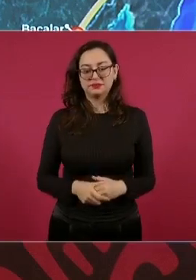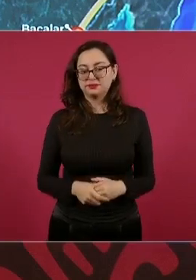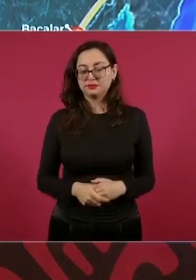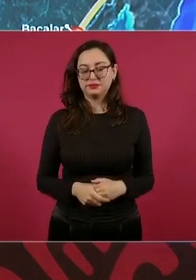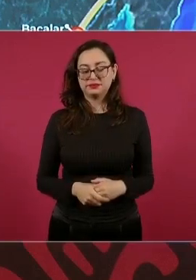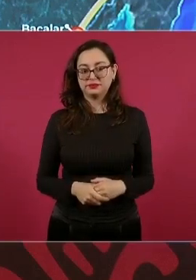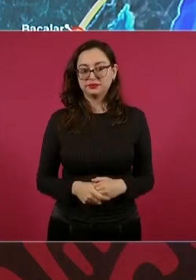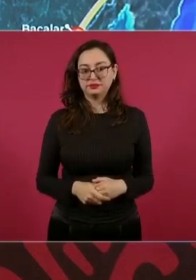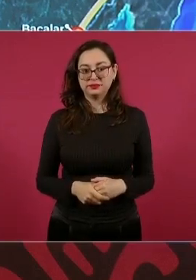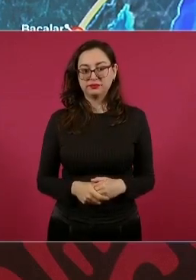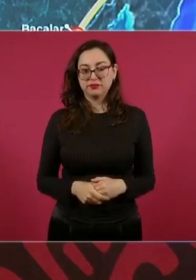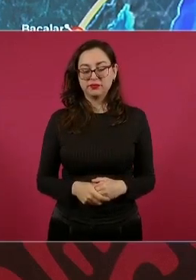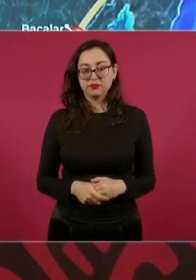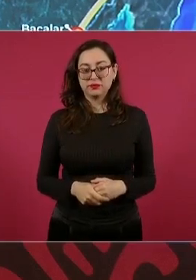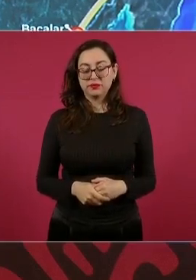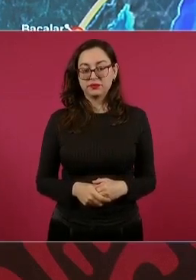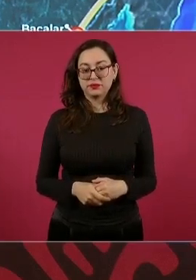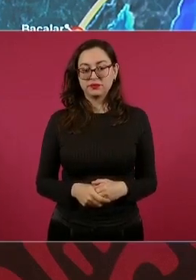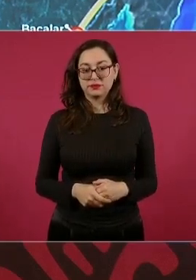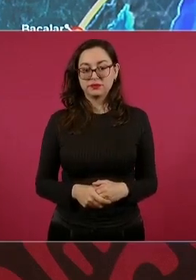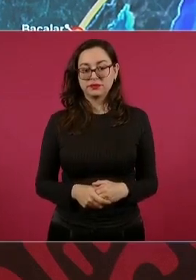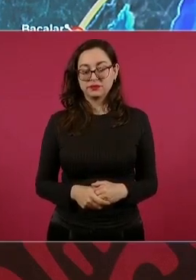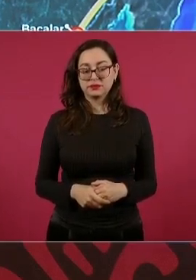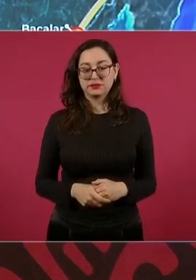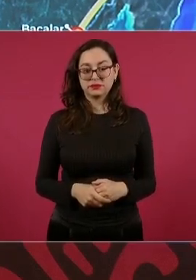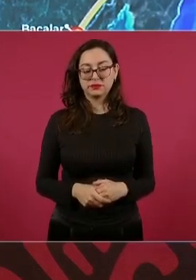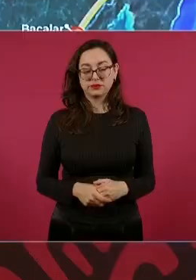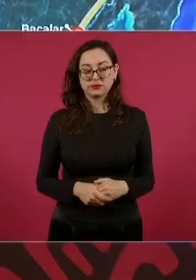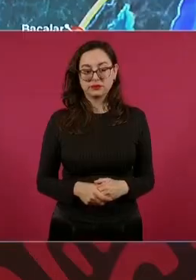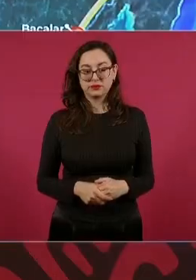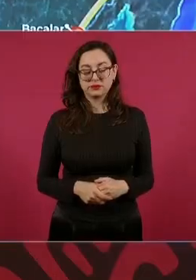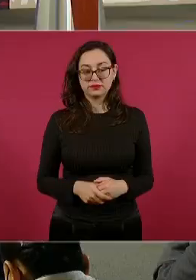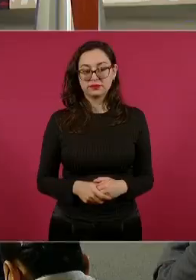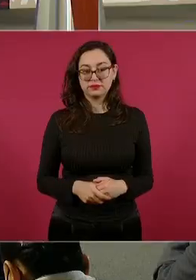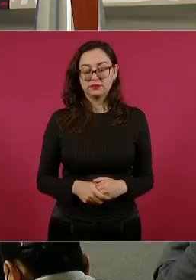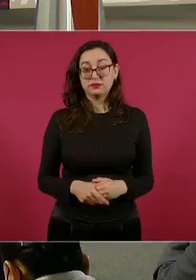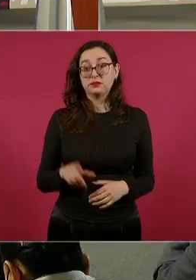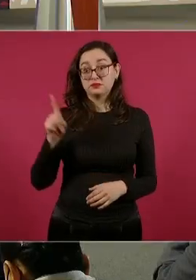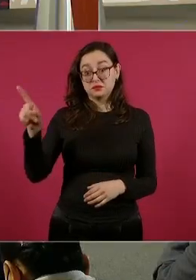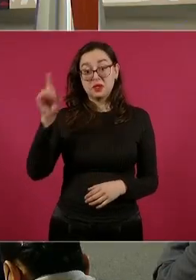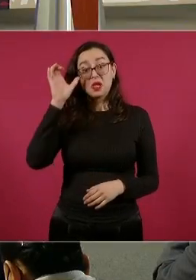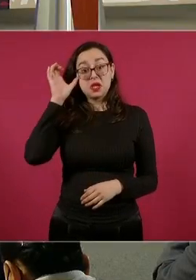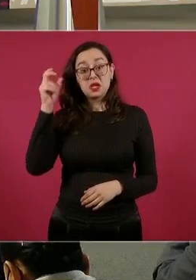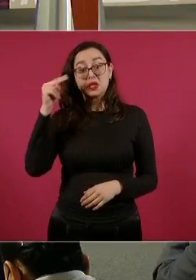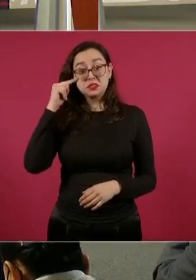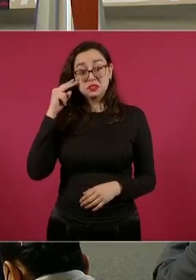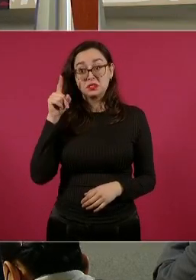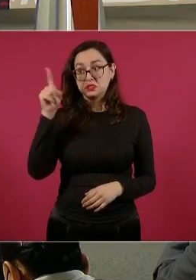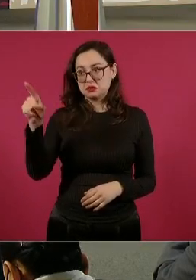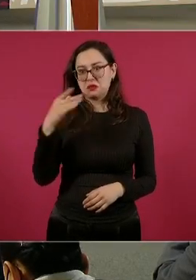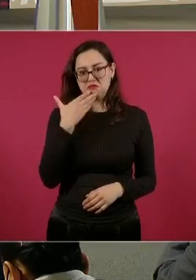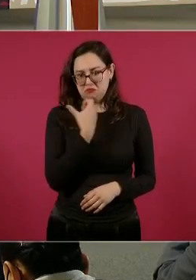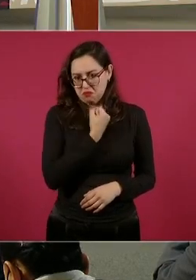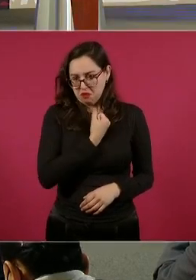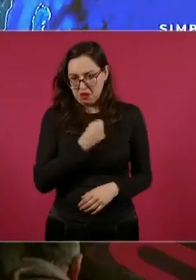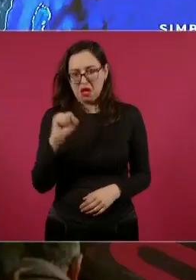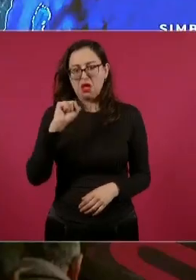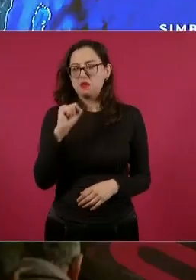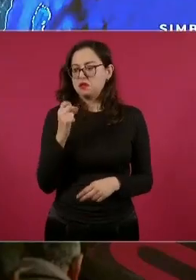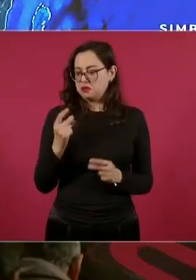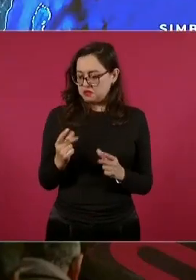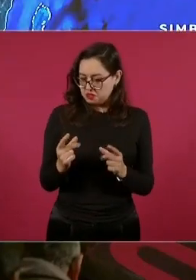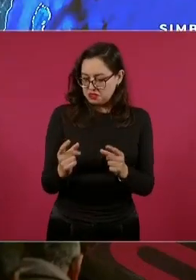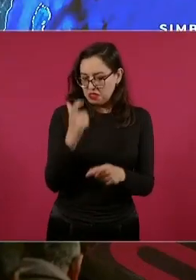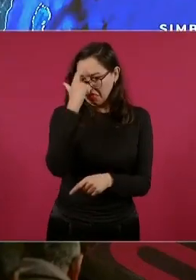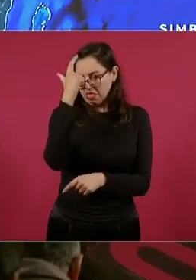son muy creativos y trabajadores de China tienen una obra así. Además,